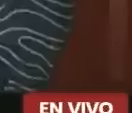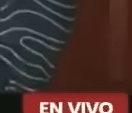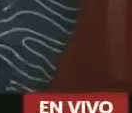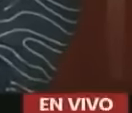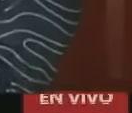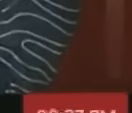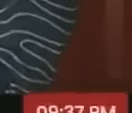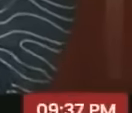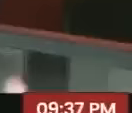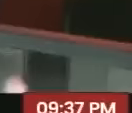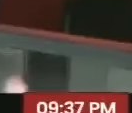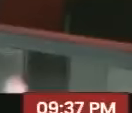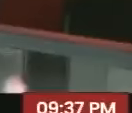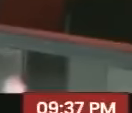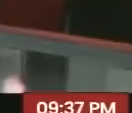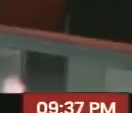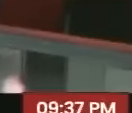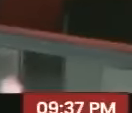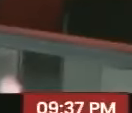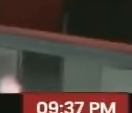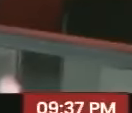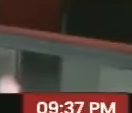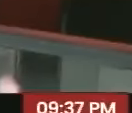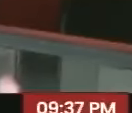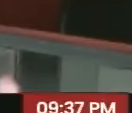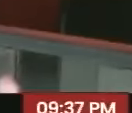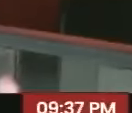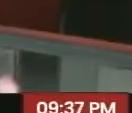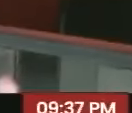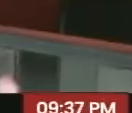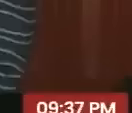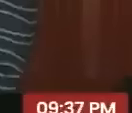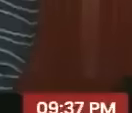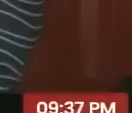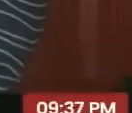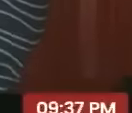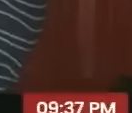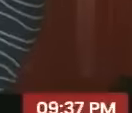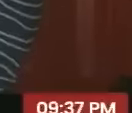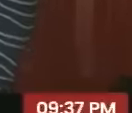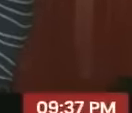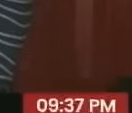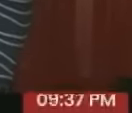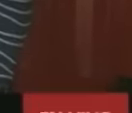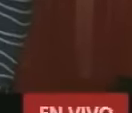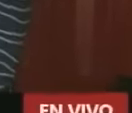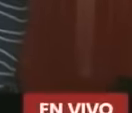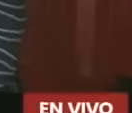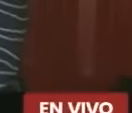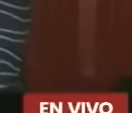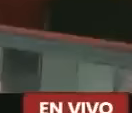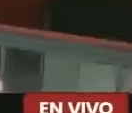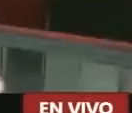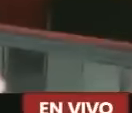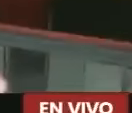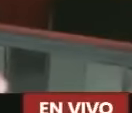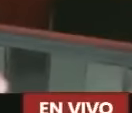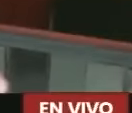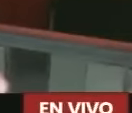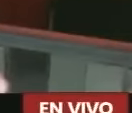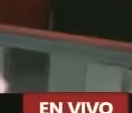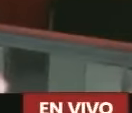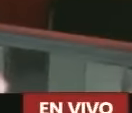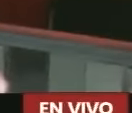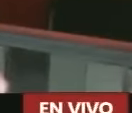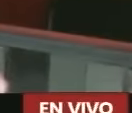pasar. Y yo le digo a mi esposa, yo le digo, yo sí, yo creo que este es el presidente. Me dice, que más duro nada, apúrate, arregla esta moto, que los